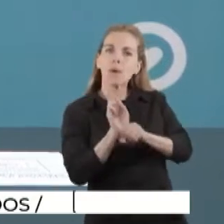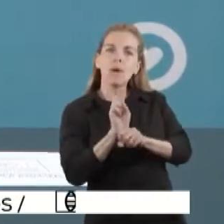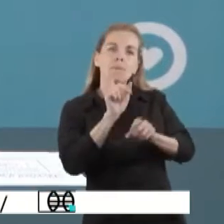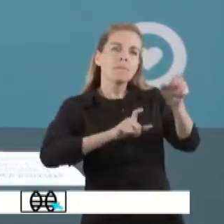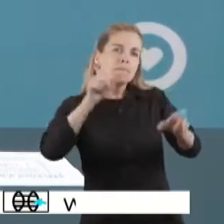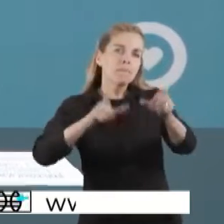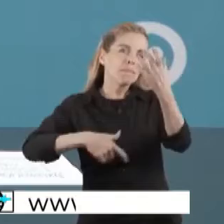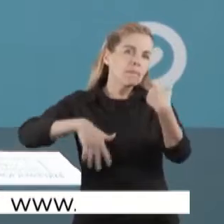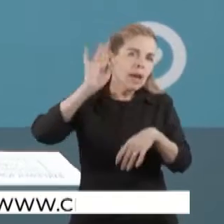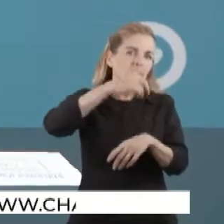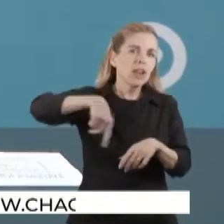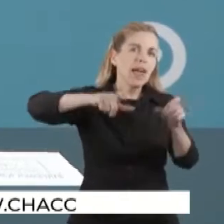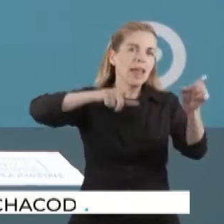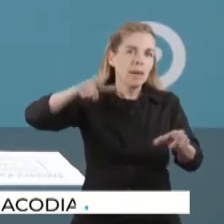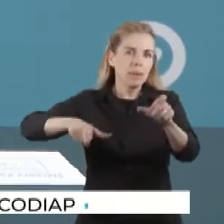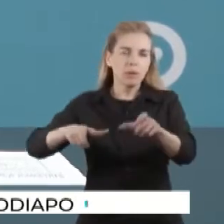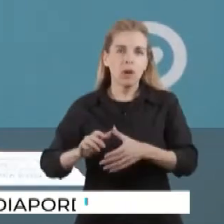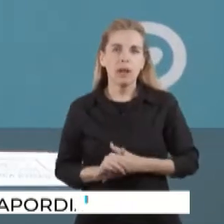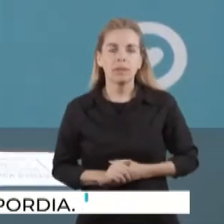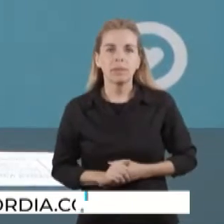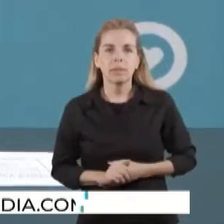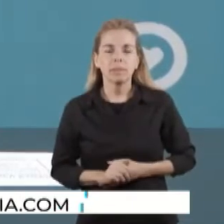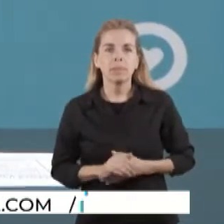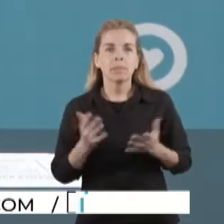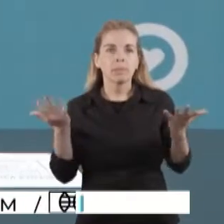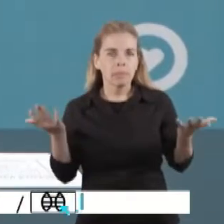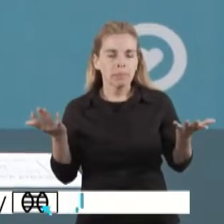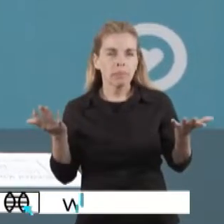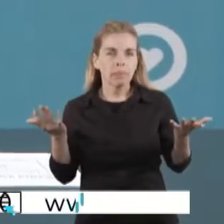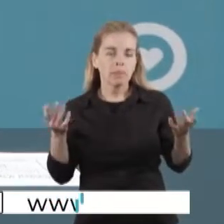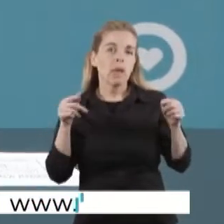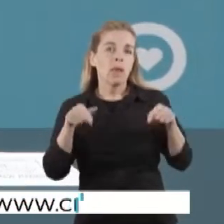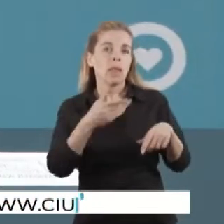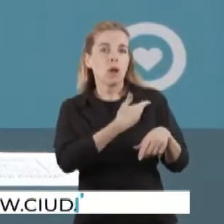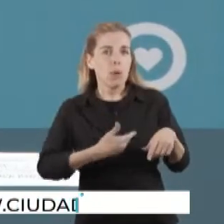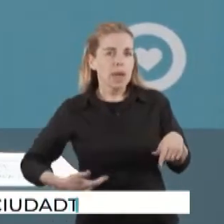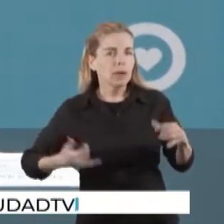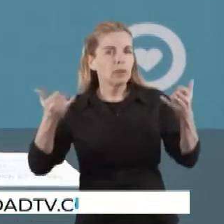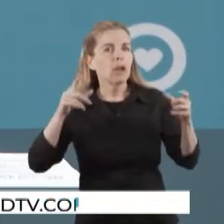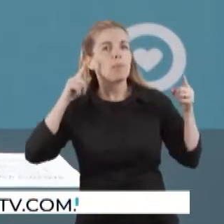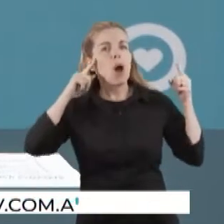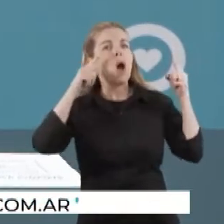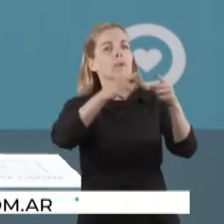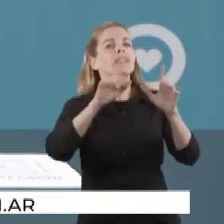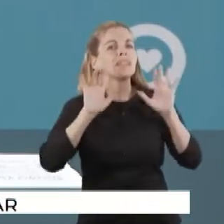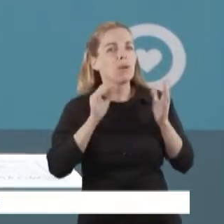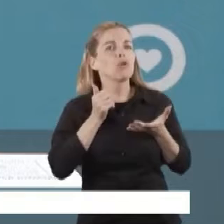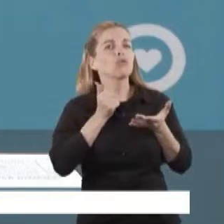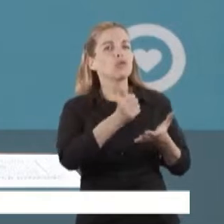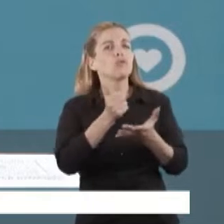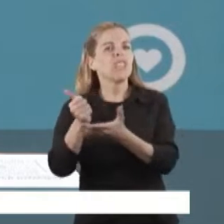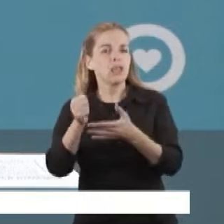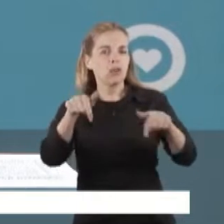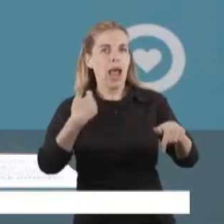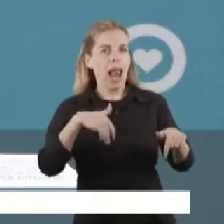de los ciudadanos. Es objetivo del gobierno que los subsidios en la Argentina se